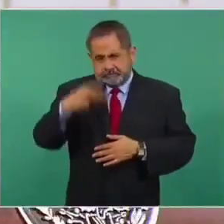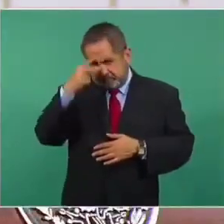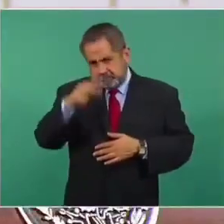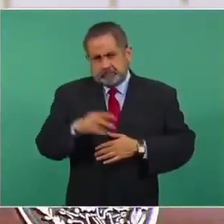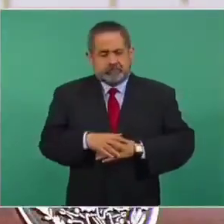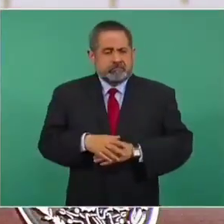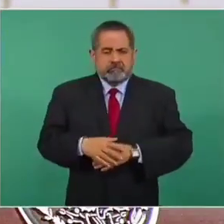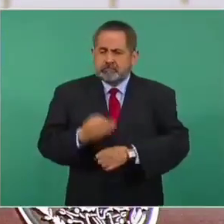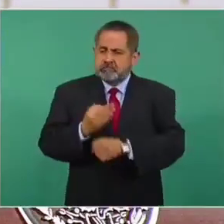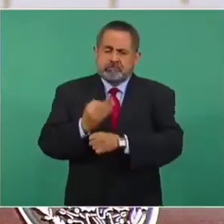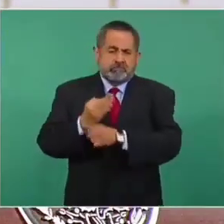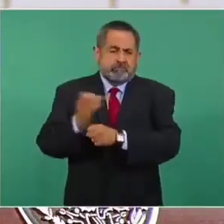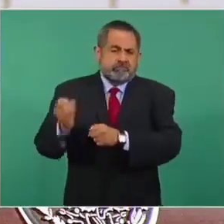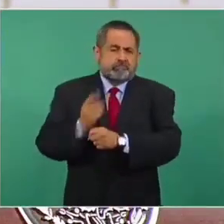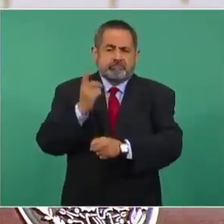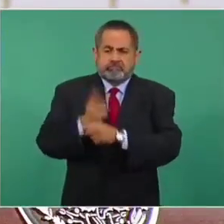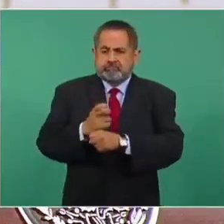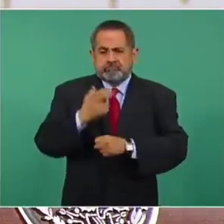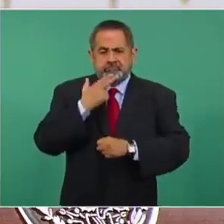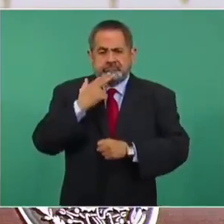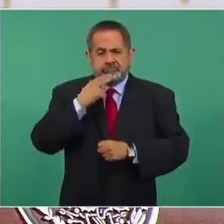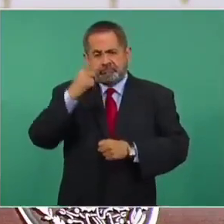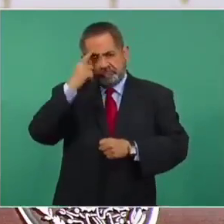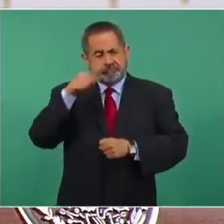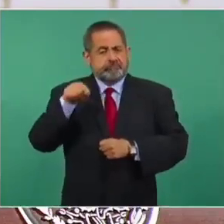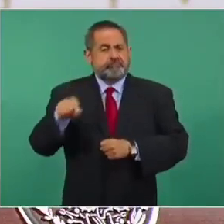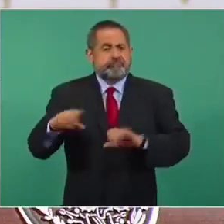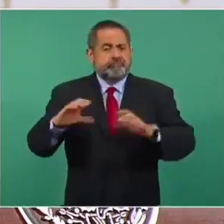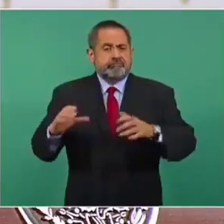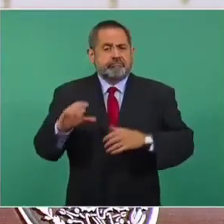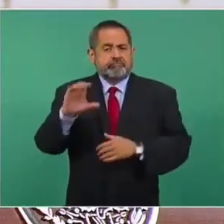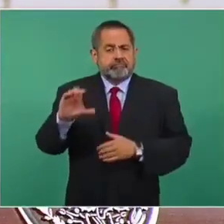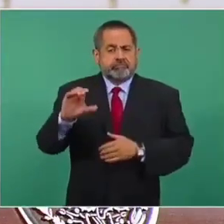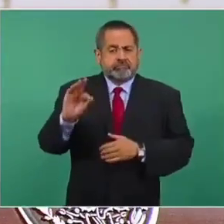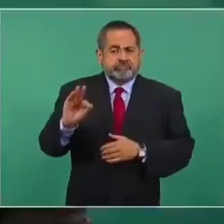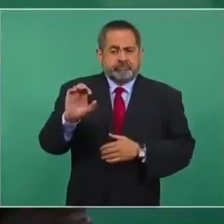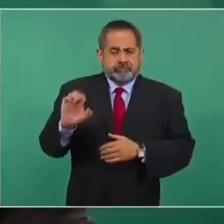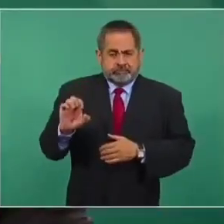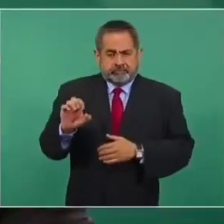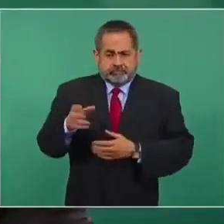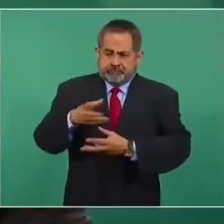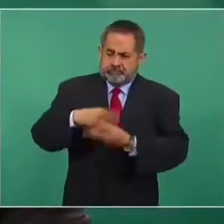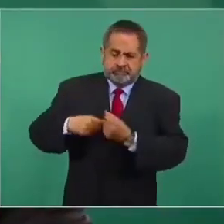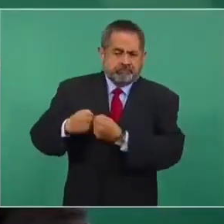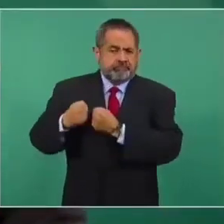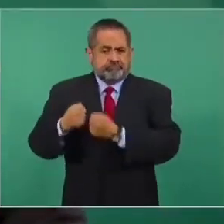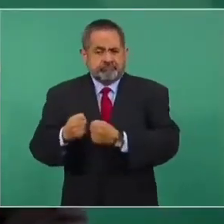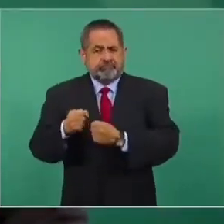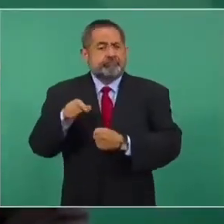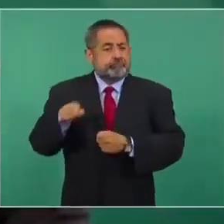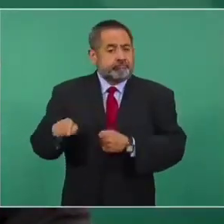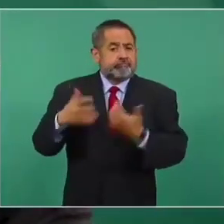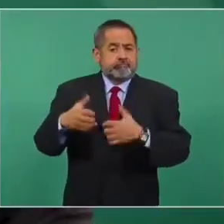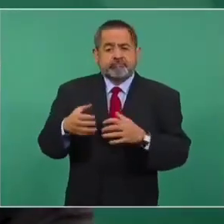oportunidad para que la Comisión Federal de Electricidad se fortalezca, que es una empresa pública,